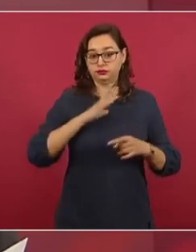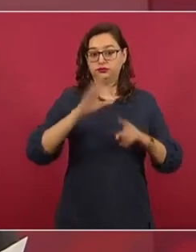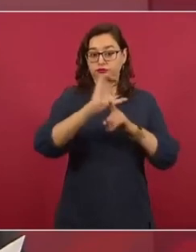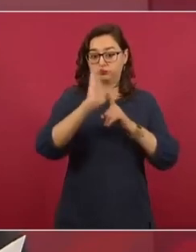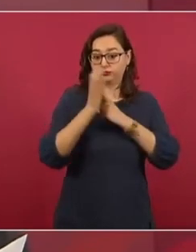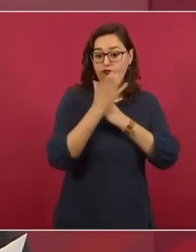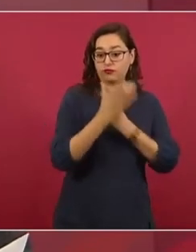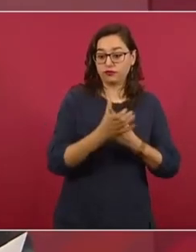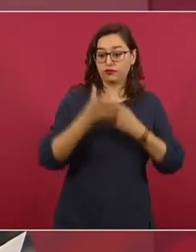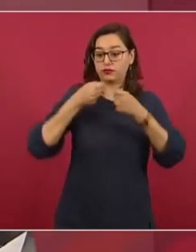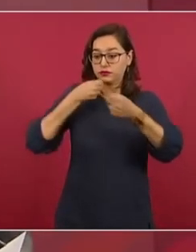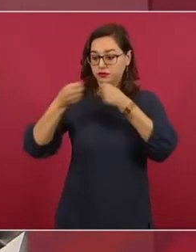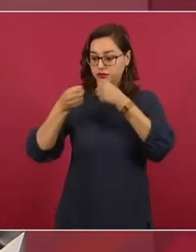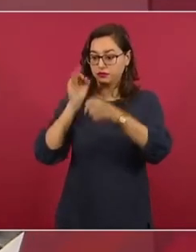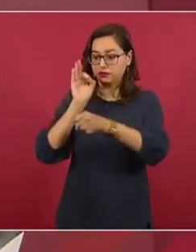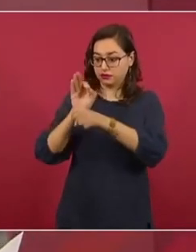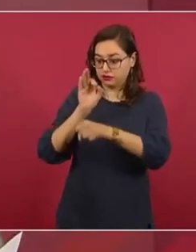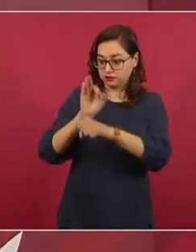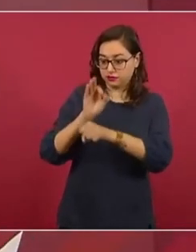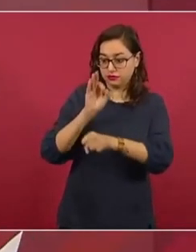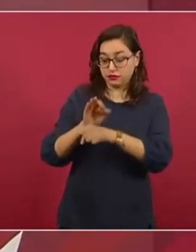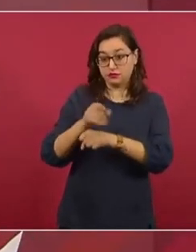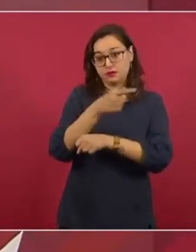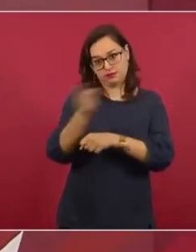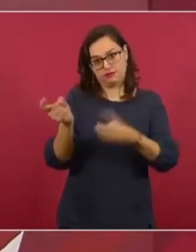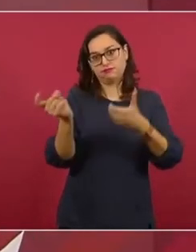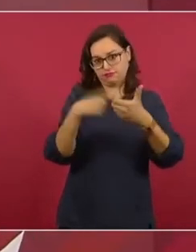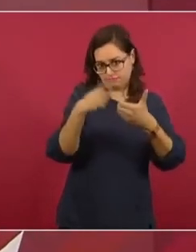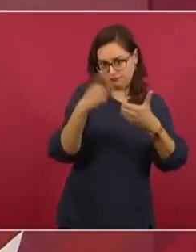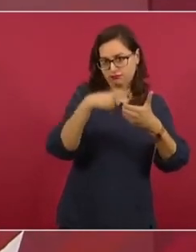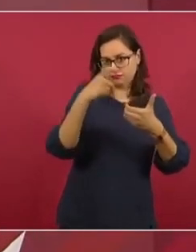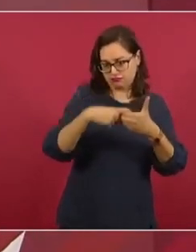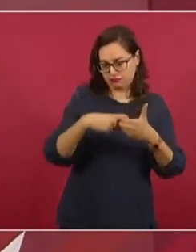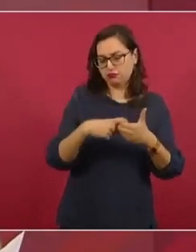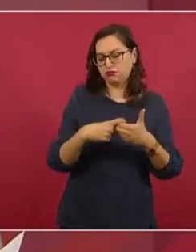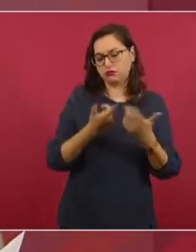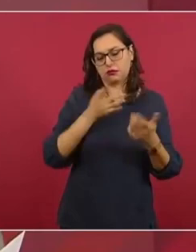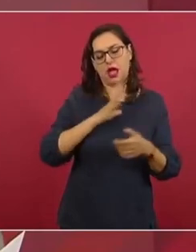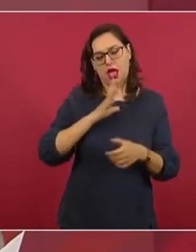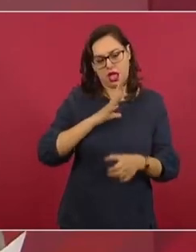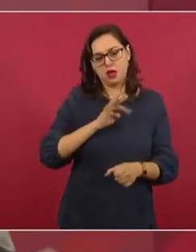pero no